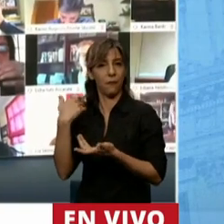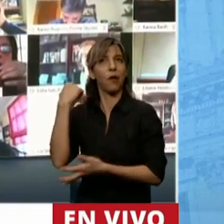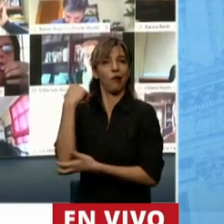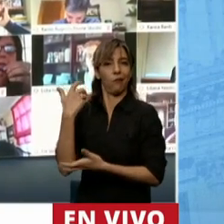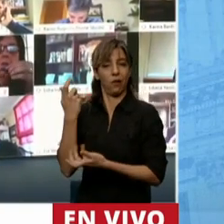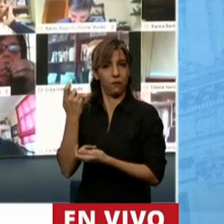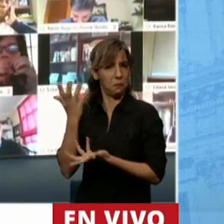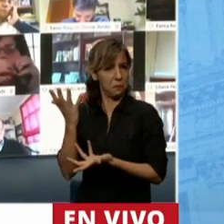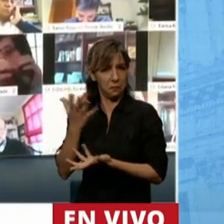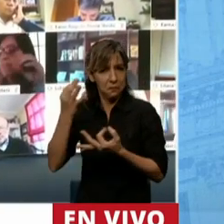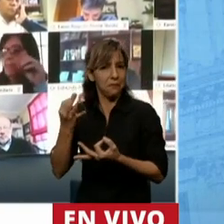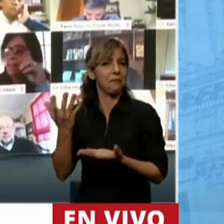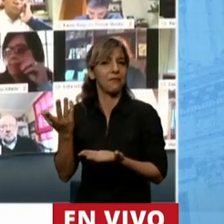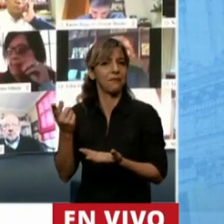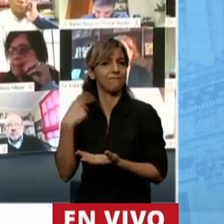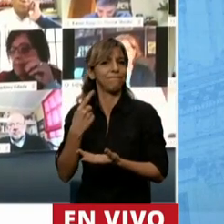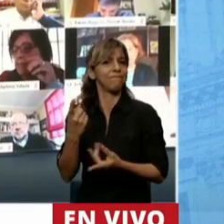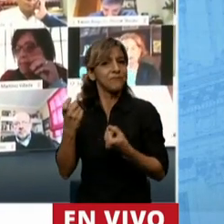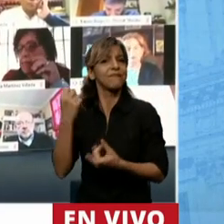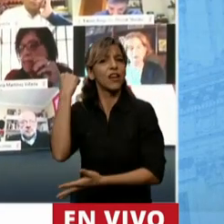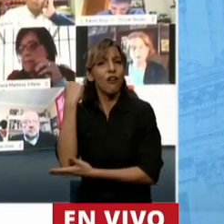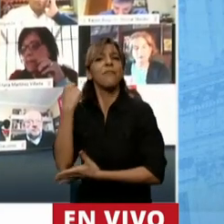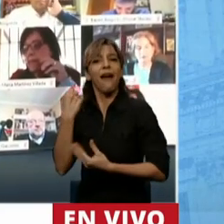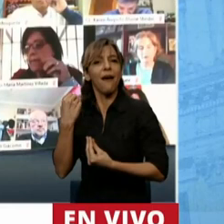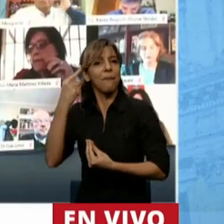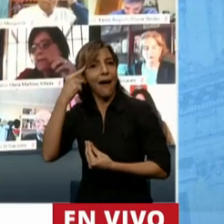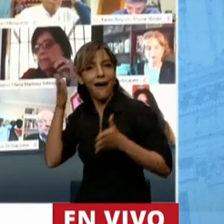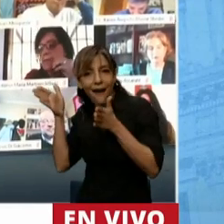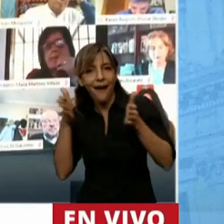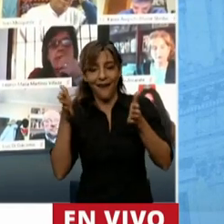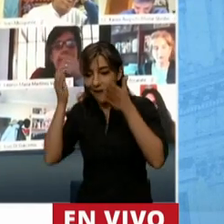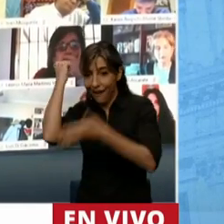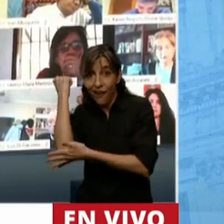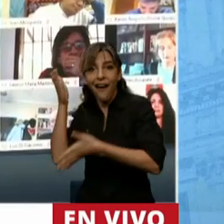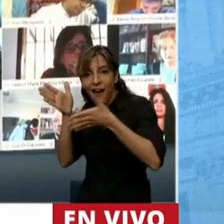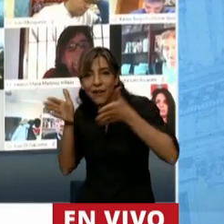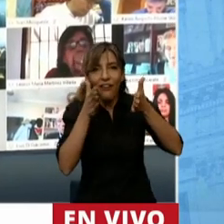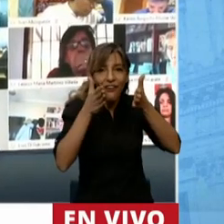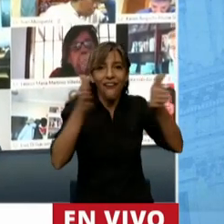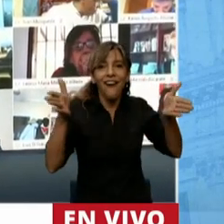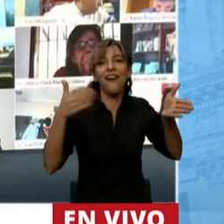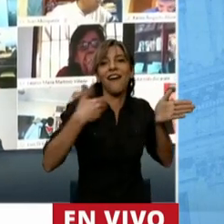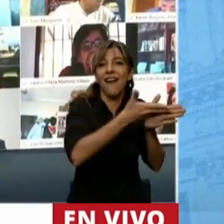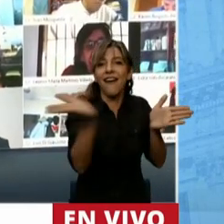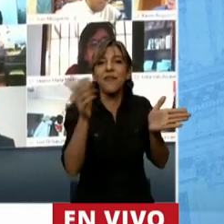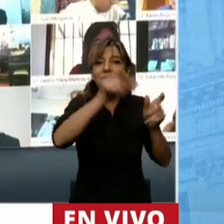que un país como el nuestro está necesitando una economía volcada a la producción y al empleo